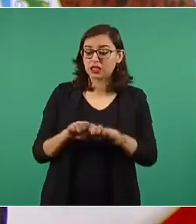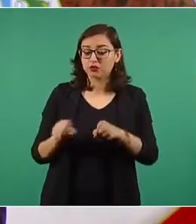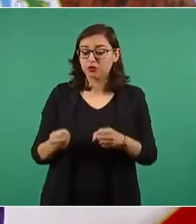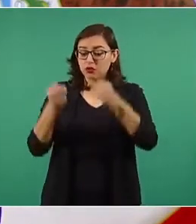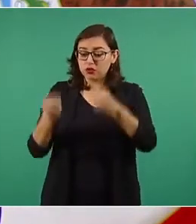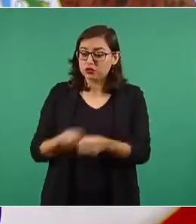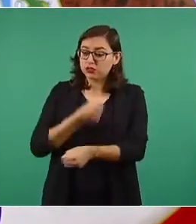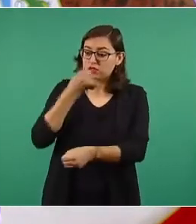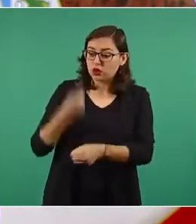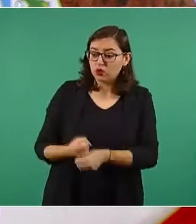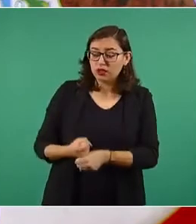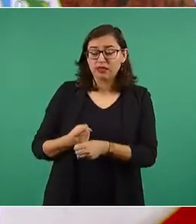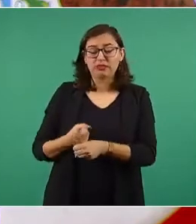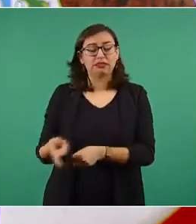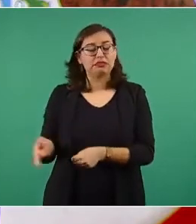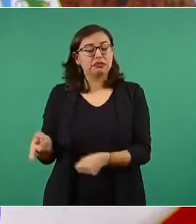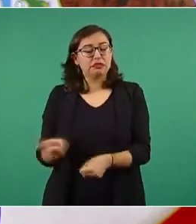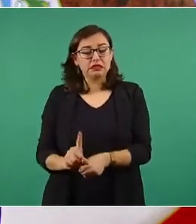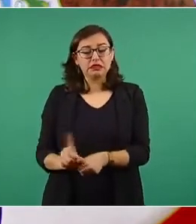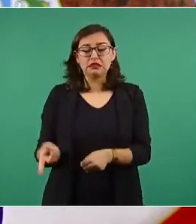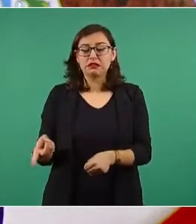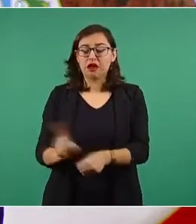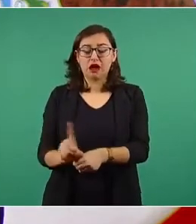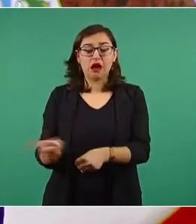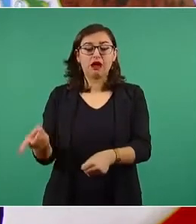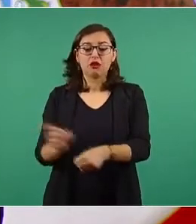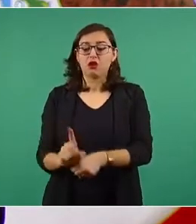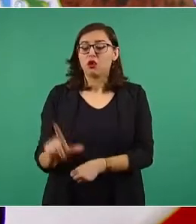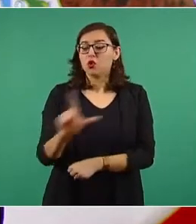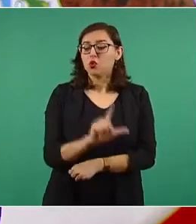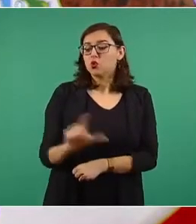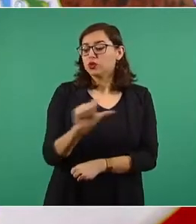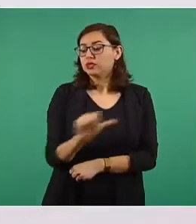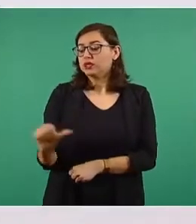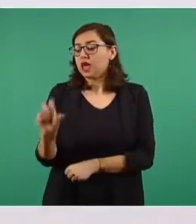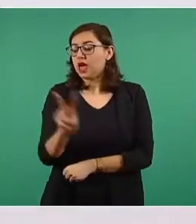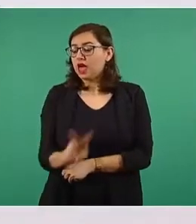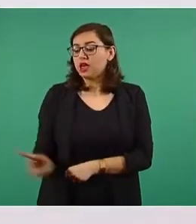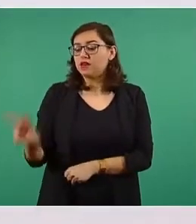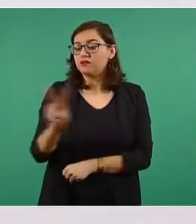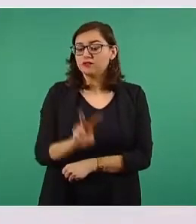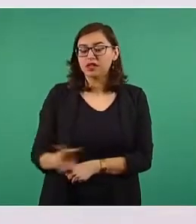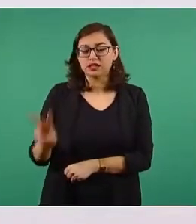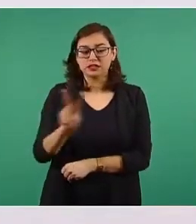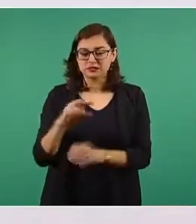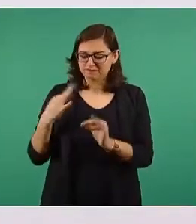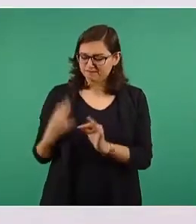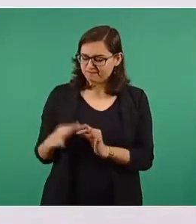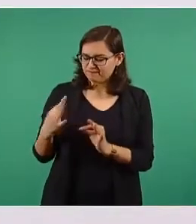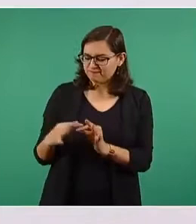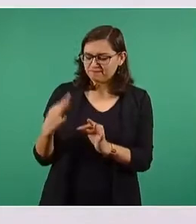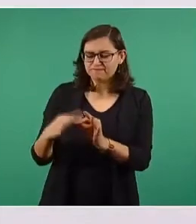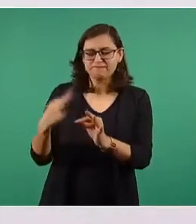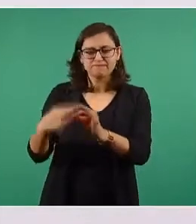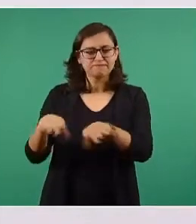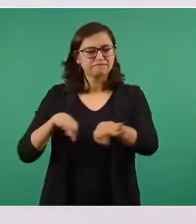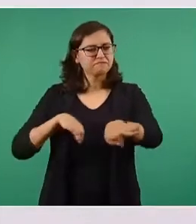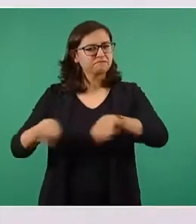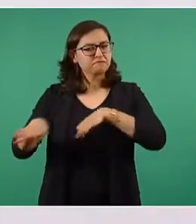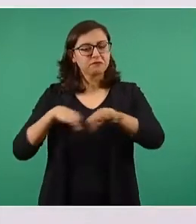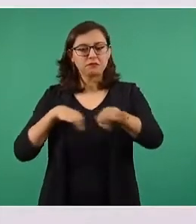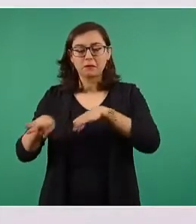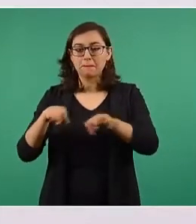días, de lunes a viernes, esto es inédito, nunca